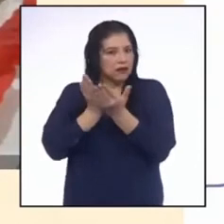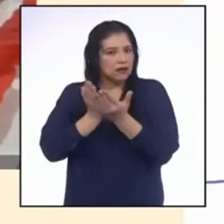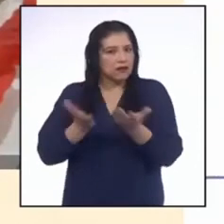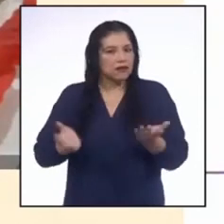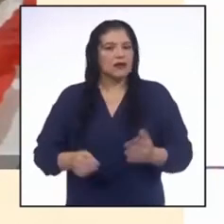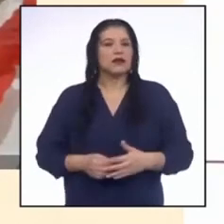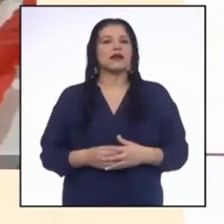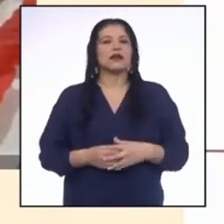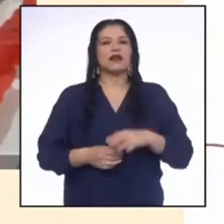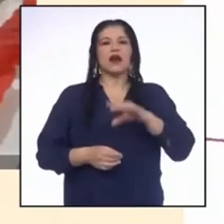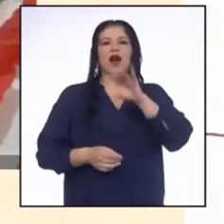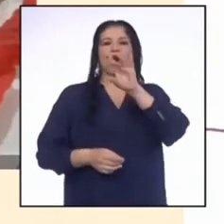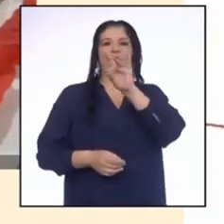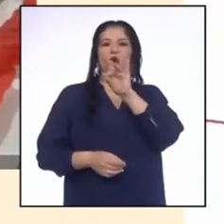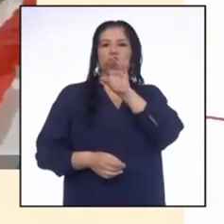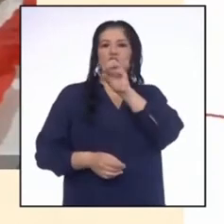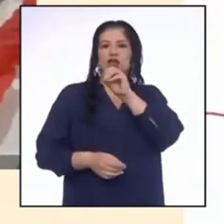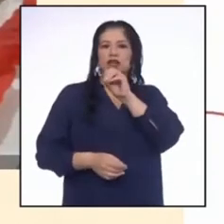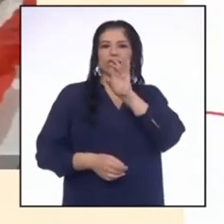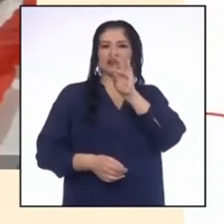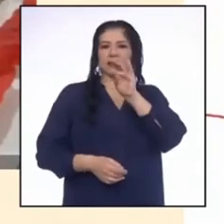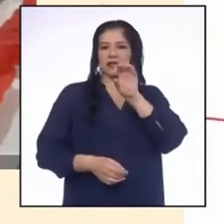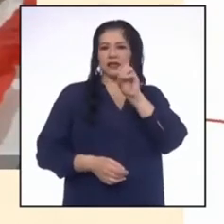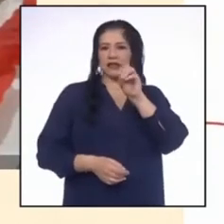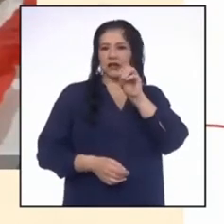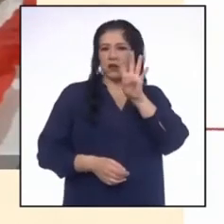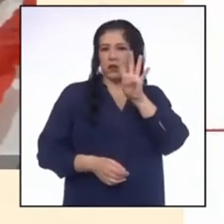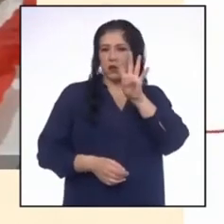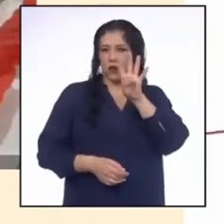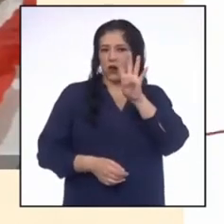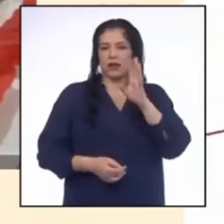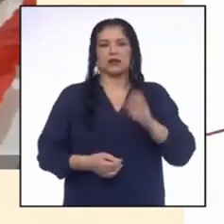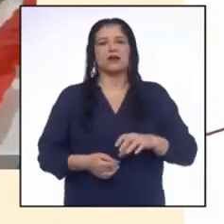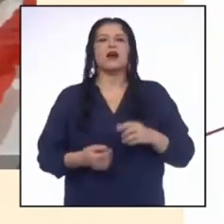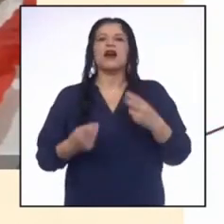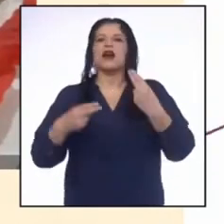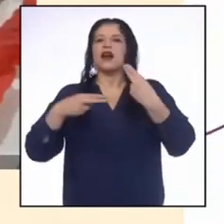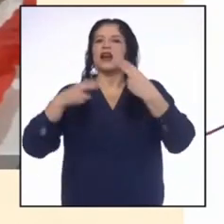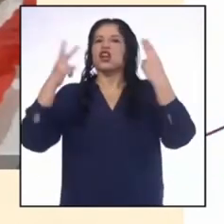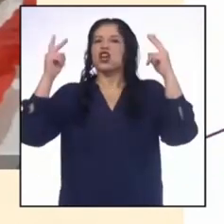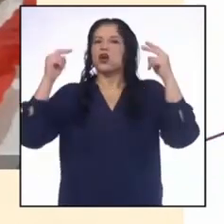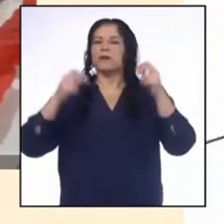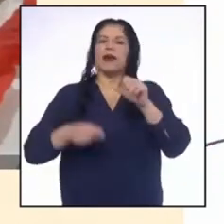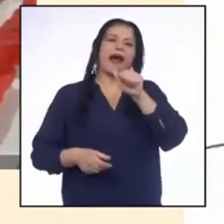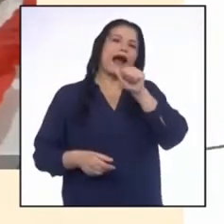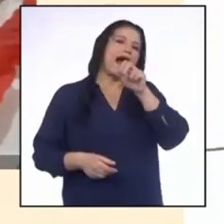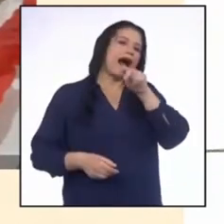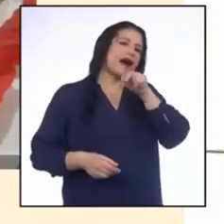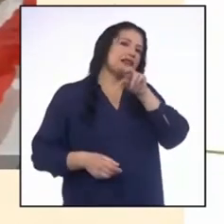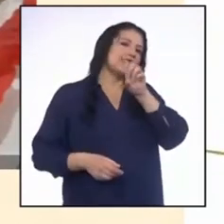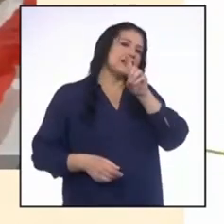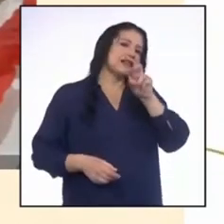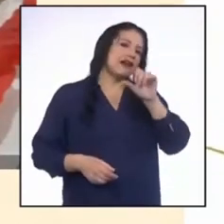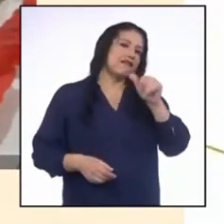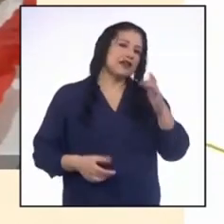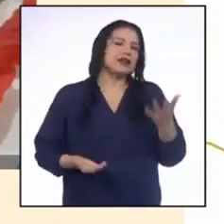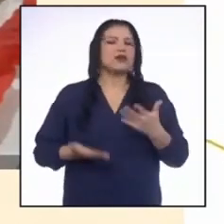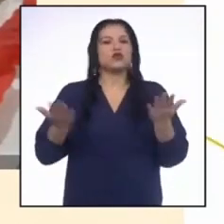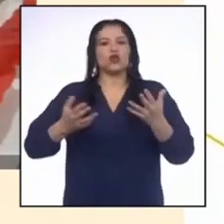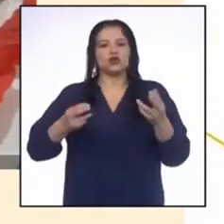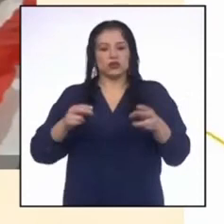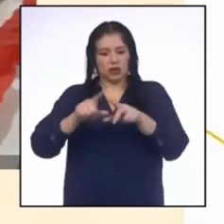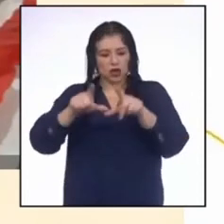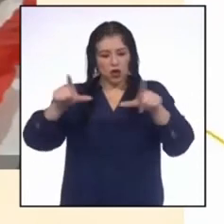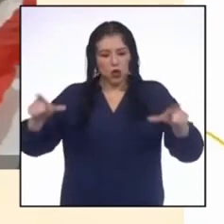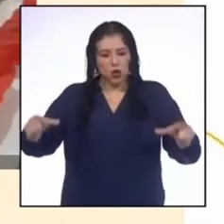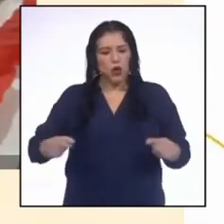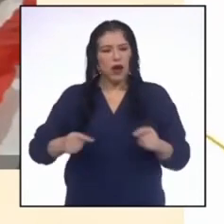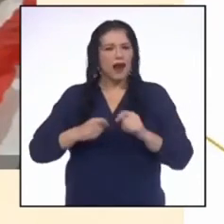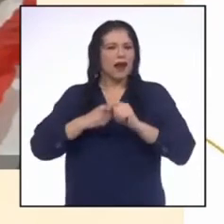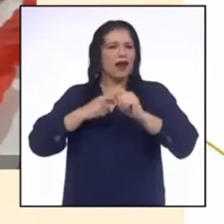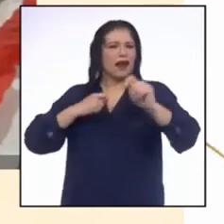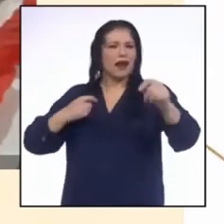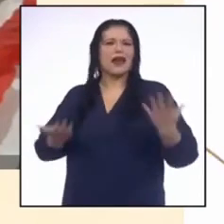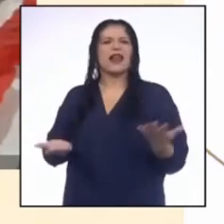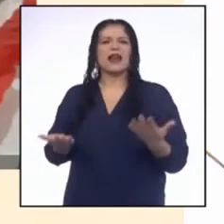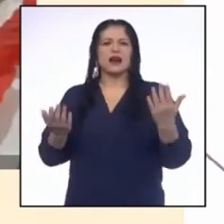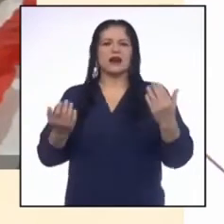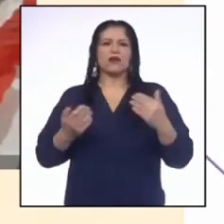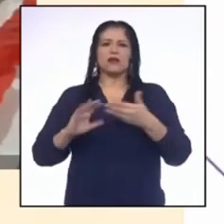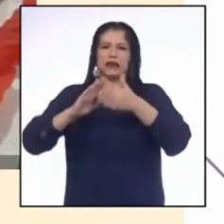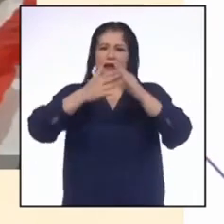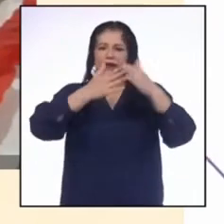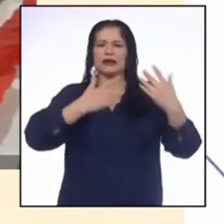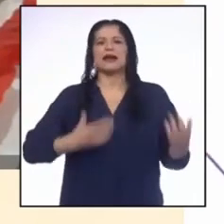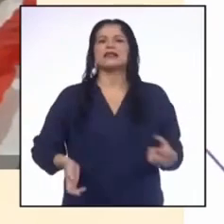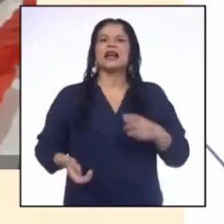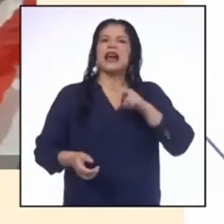educativa 80704 Andrés Avelino Cáceres de la zona rural del cacerío El Niño